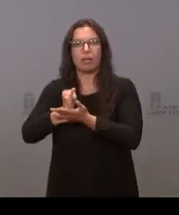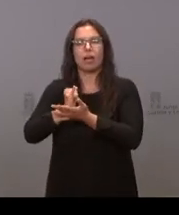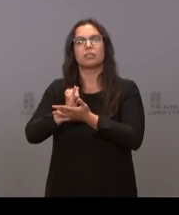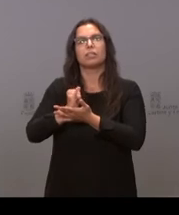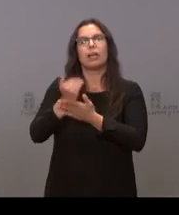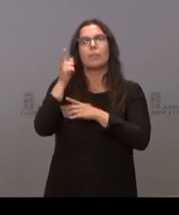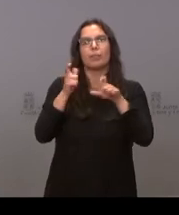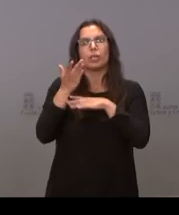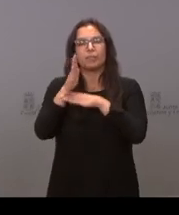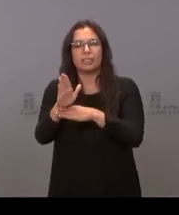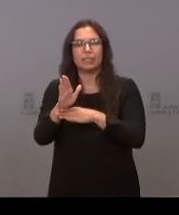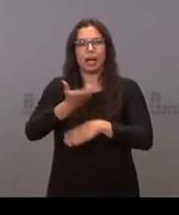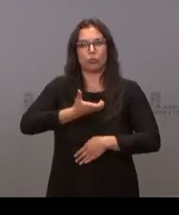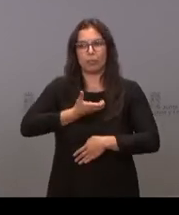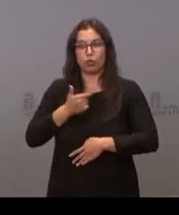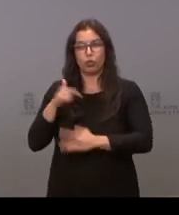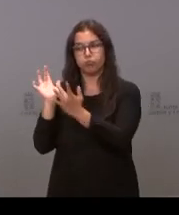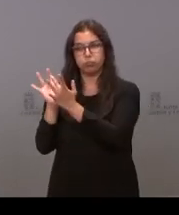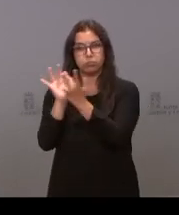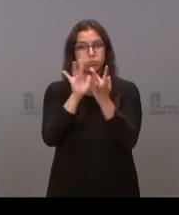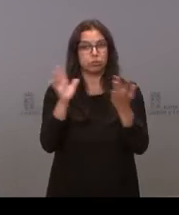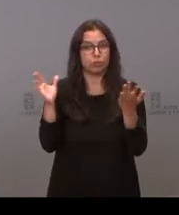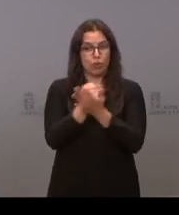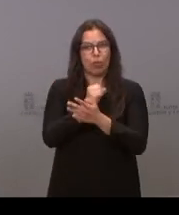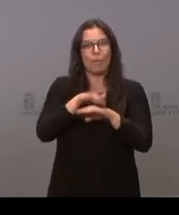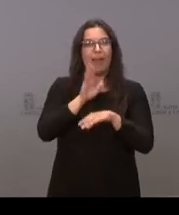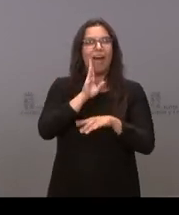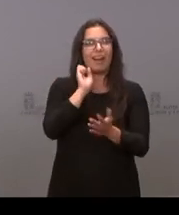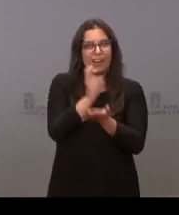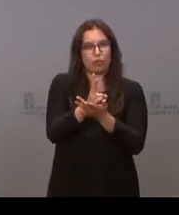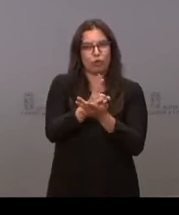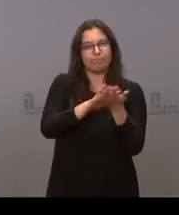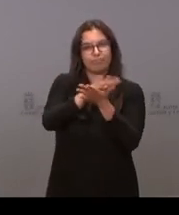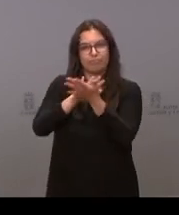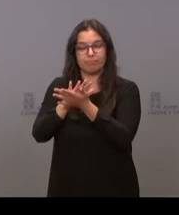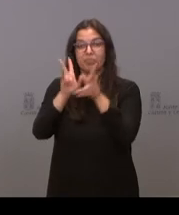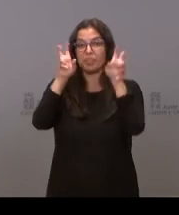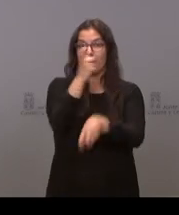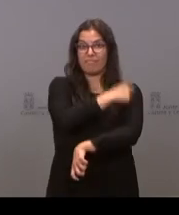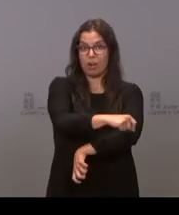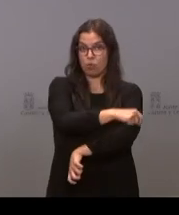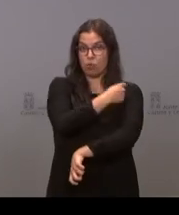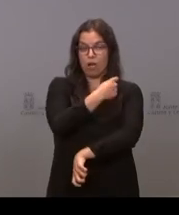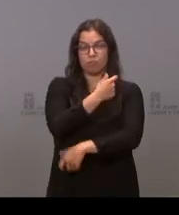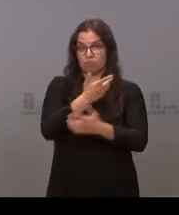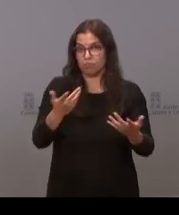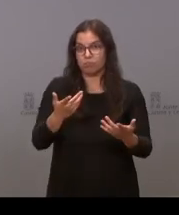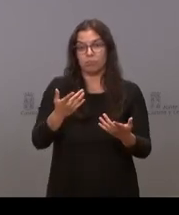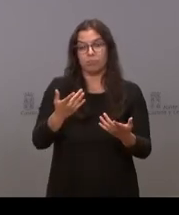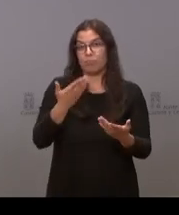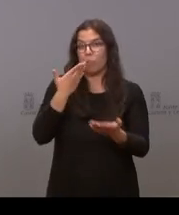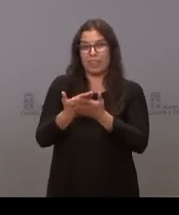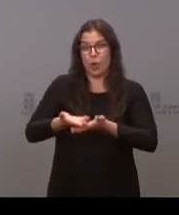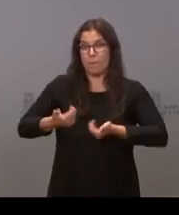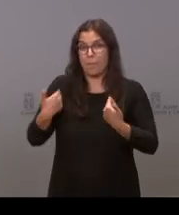representantes de los ayuntamientos para abordar estos retos. La vacuna. Siempre hemos pedido más vacunas.